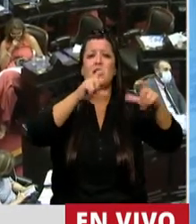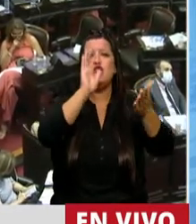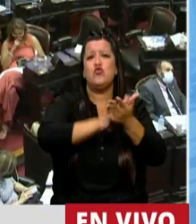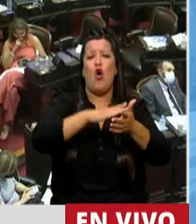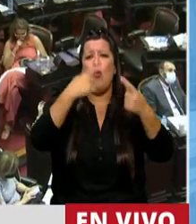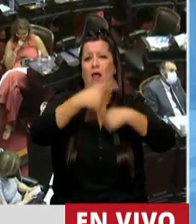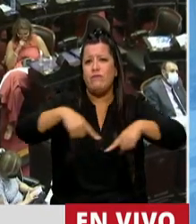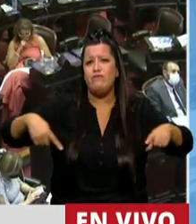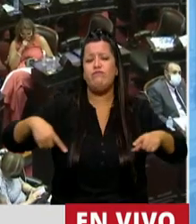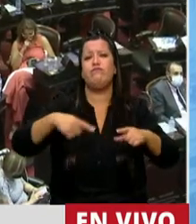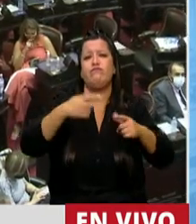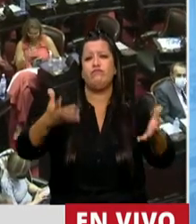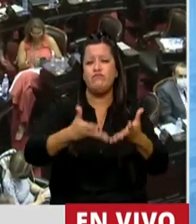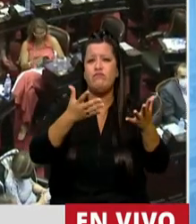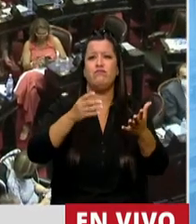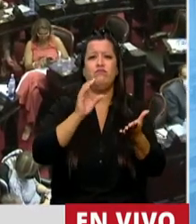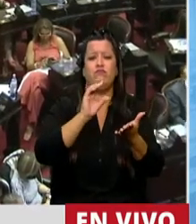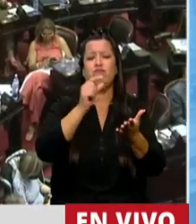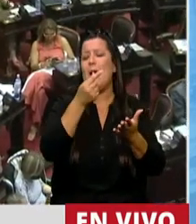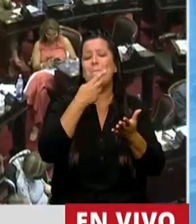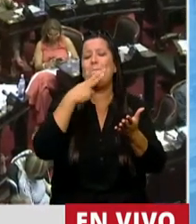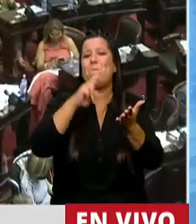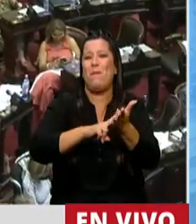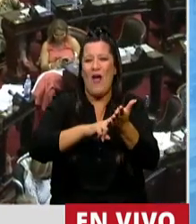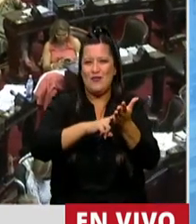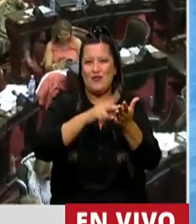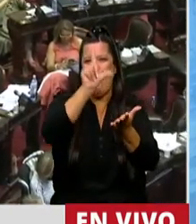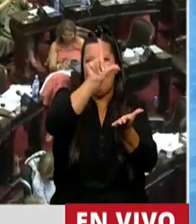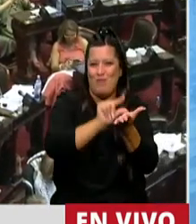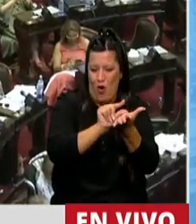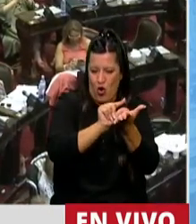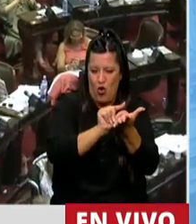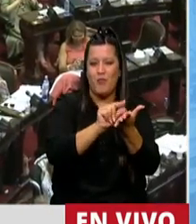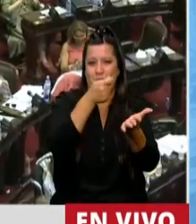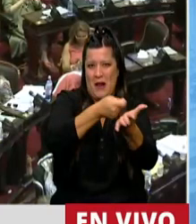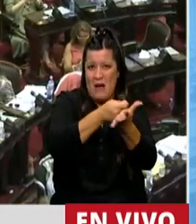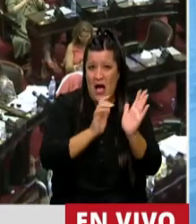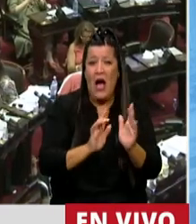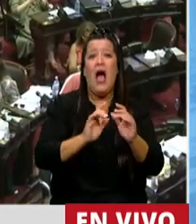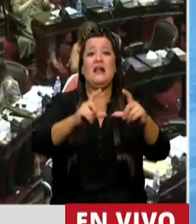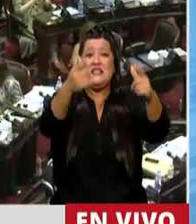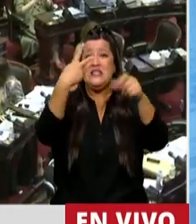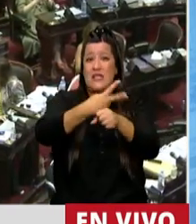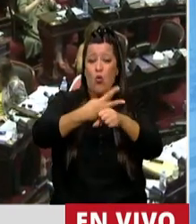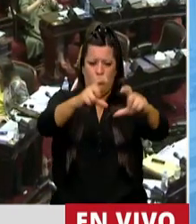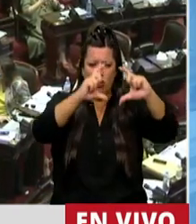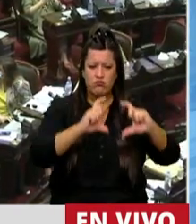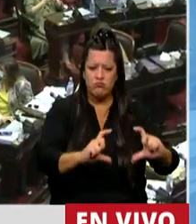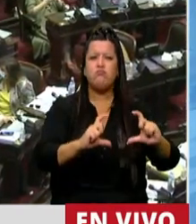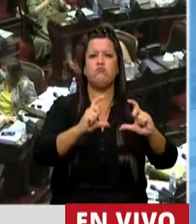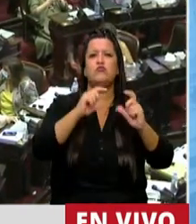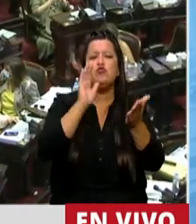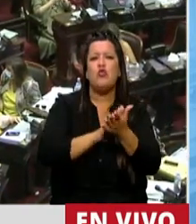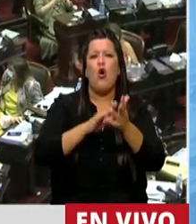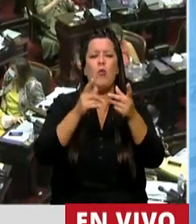bajas impositivas o de diferimientos impositivos. Que tiene una segunda parte que tiene que ver con una regularización de